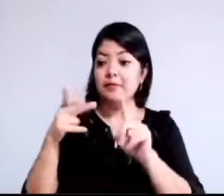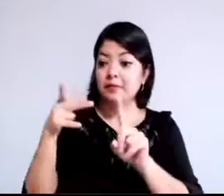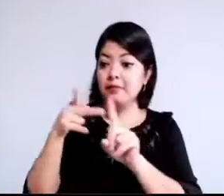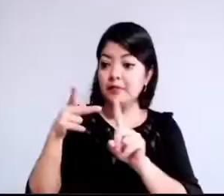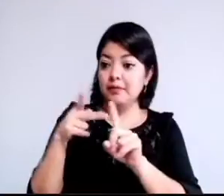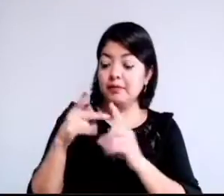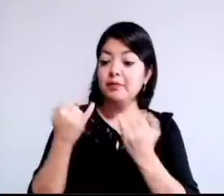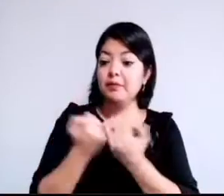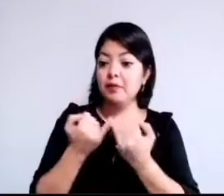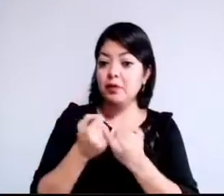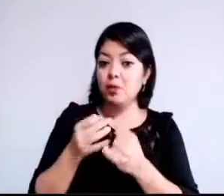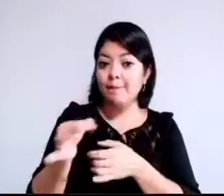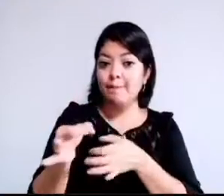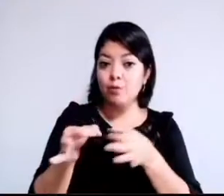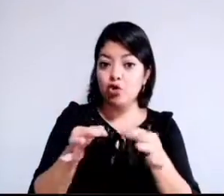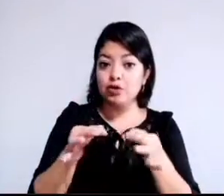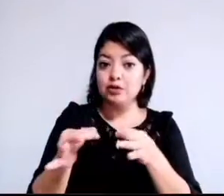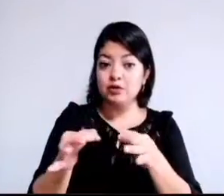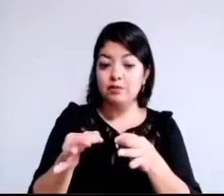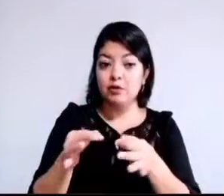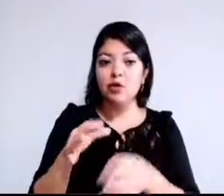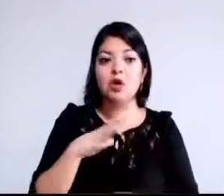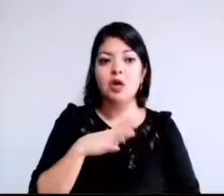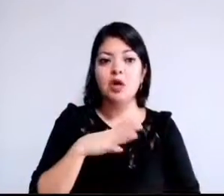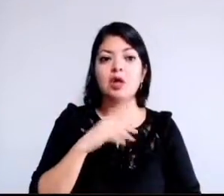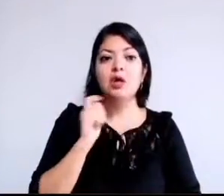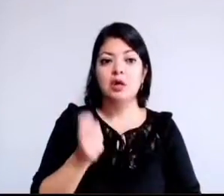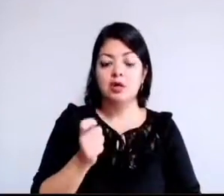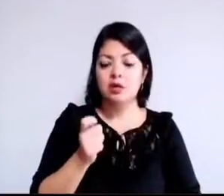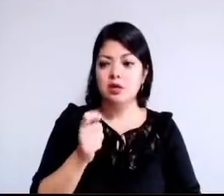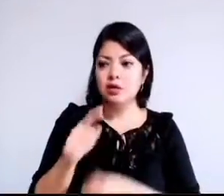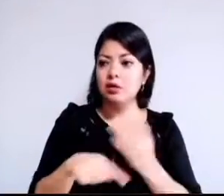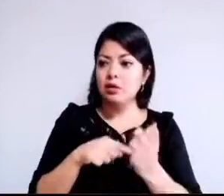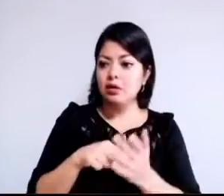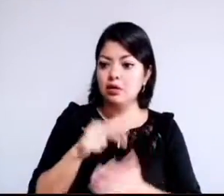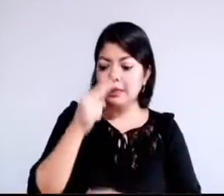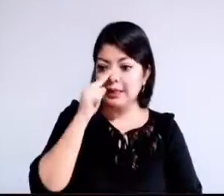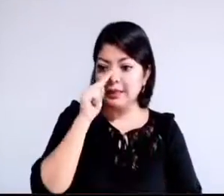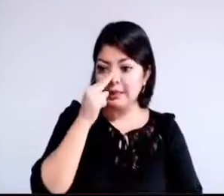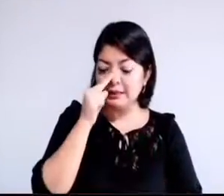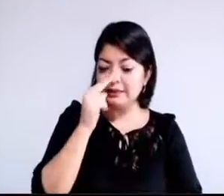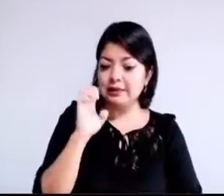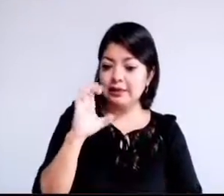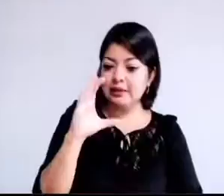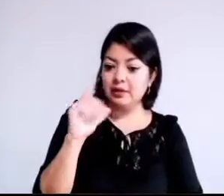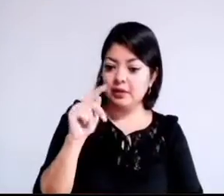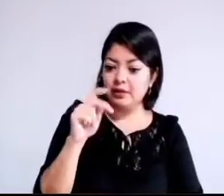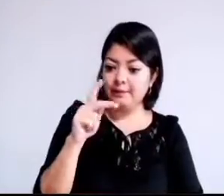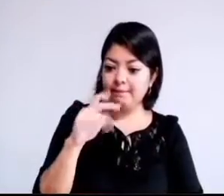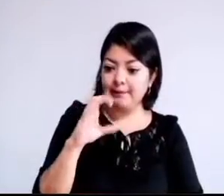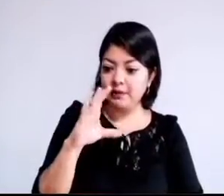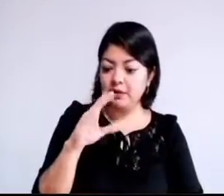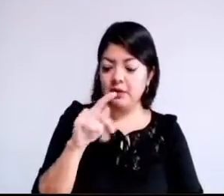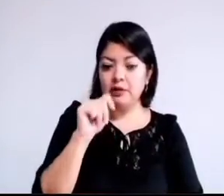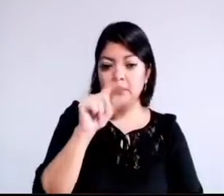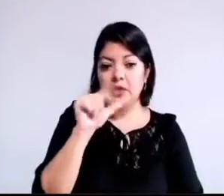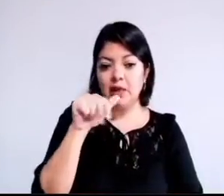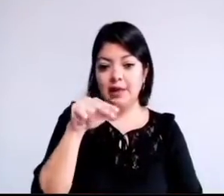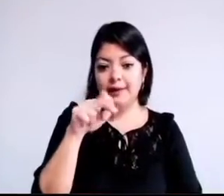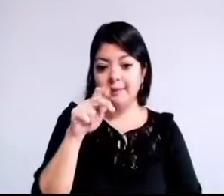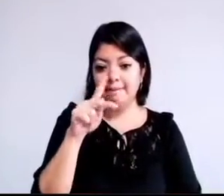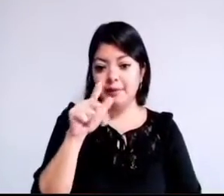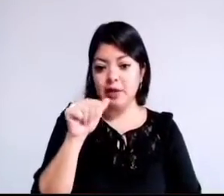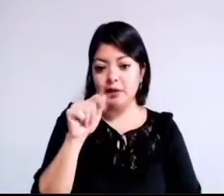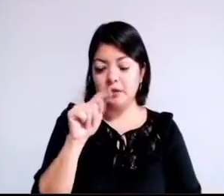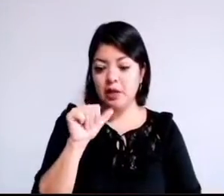incidencia se tiene Anezahualcoyotl, Tecatepec, Tlalnepantla, Toluca y